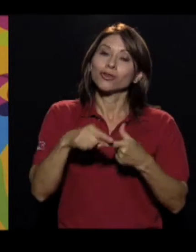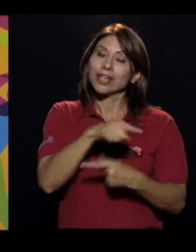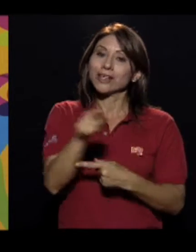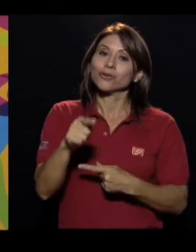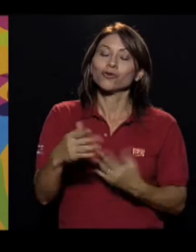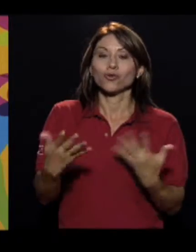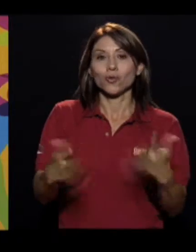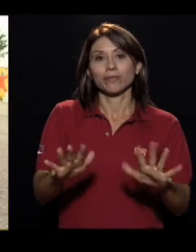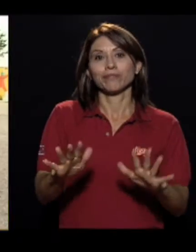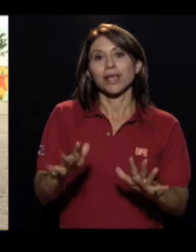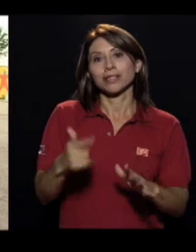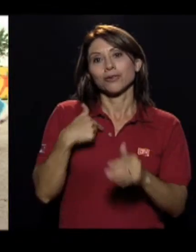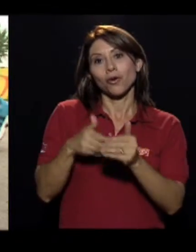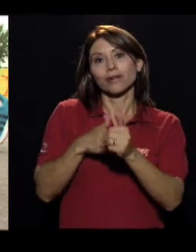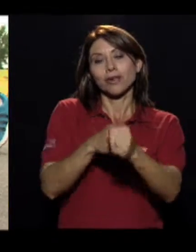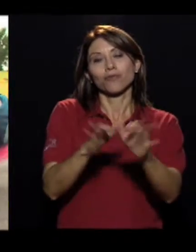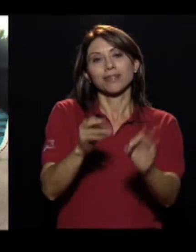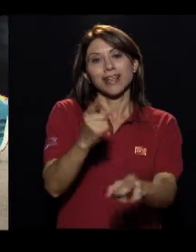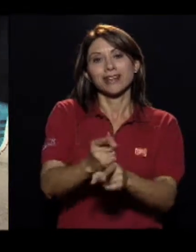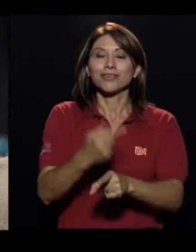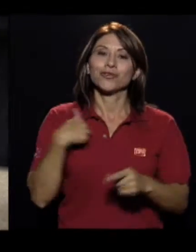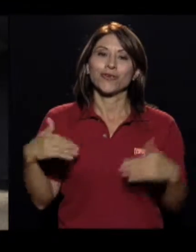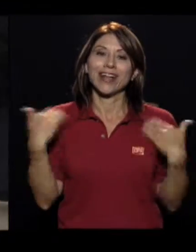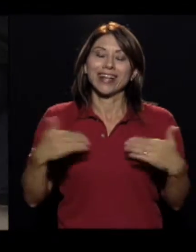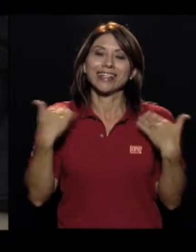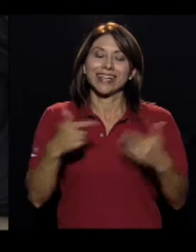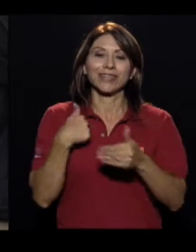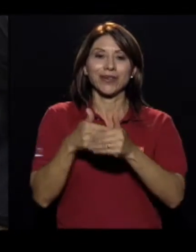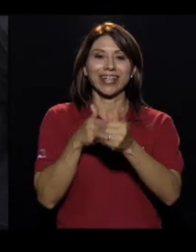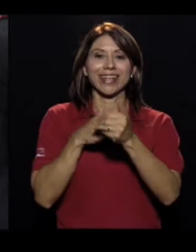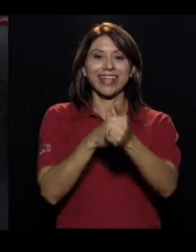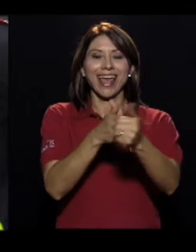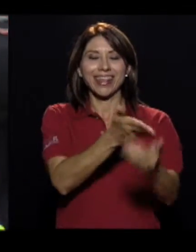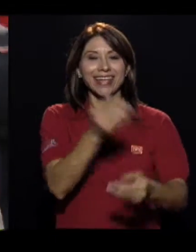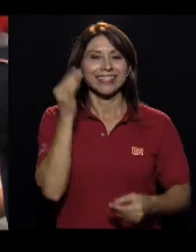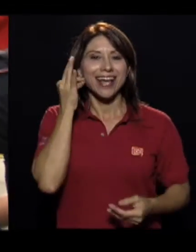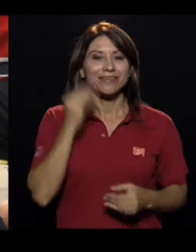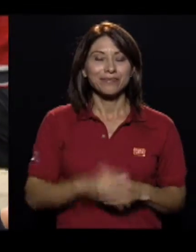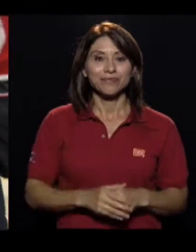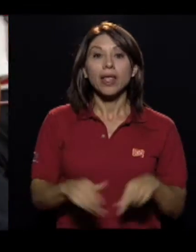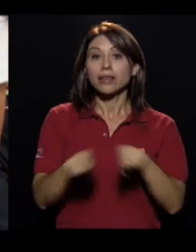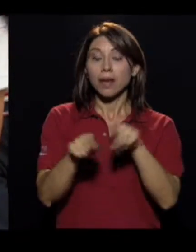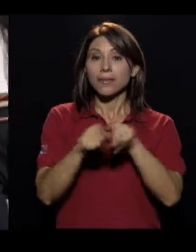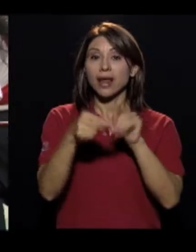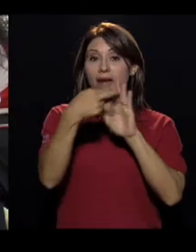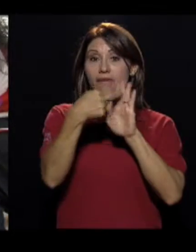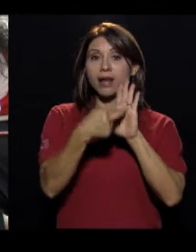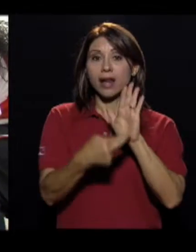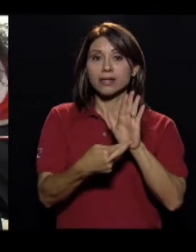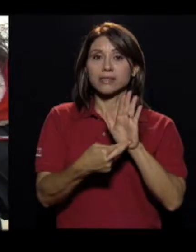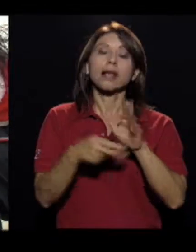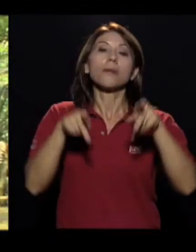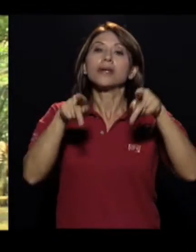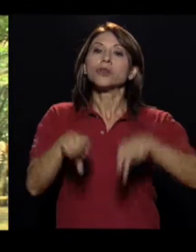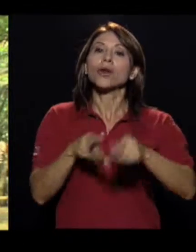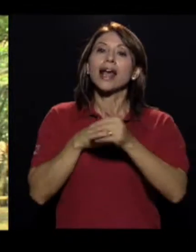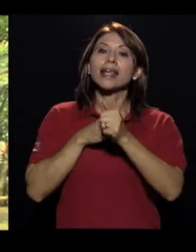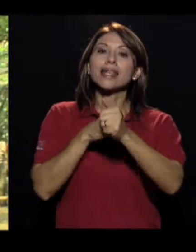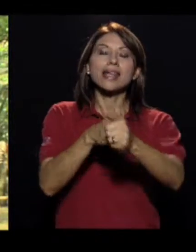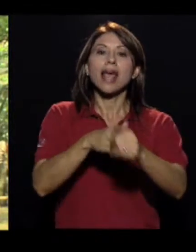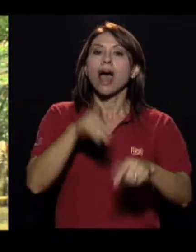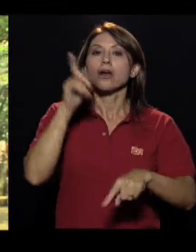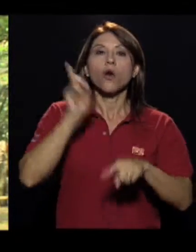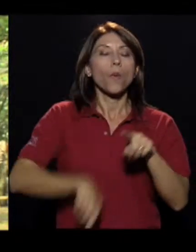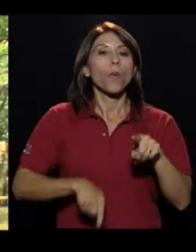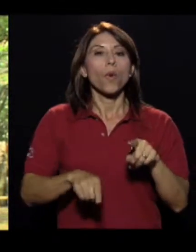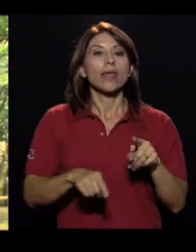agradecido de forma correcta, y yo, oye, súper feliz de ser el guía de ella, ¿verdad? Hay reglas también, sea, el guía no es que